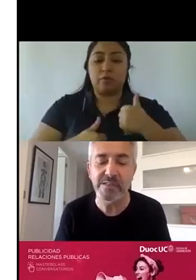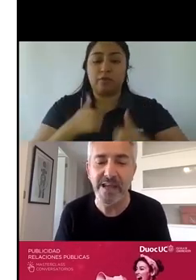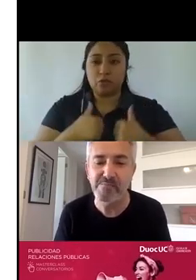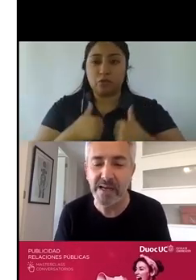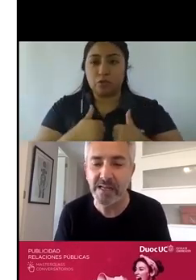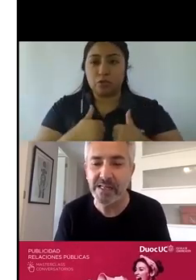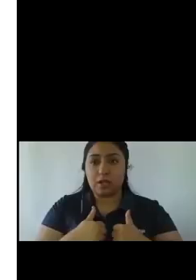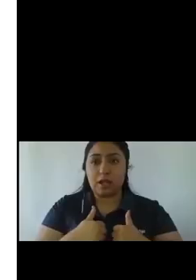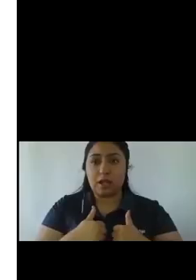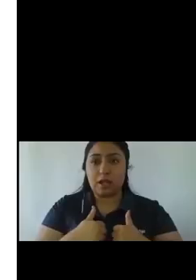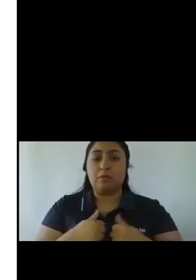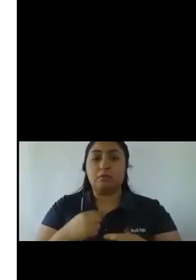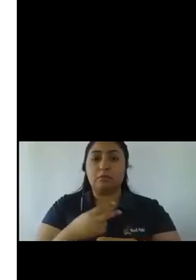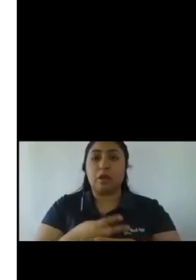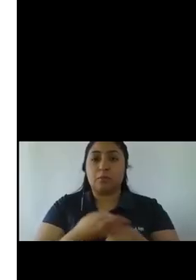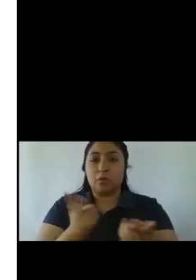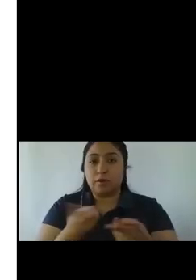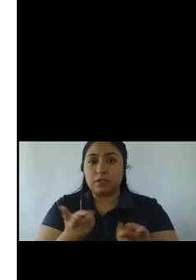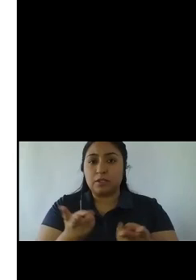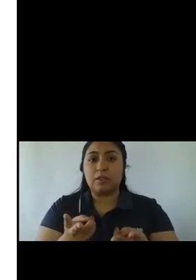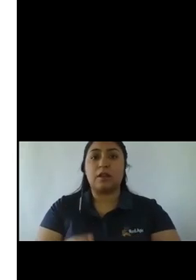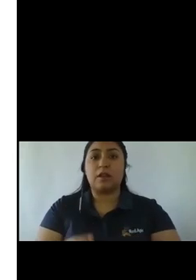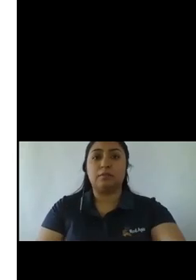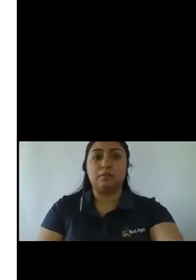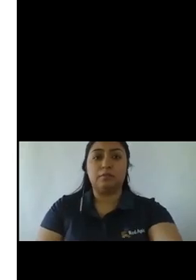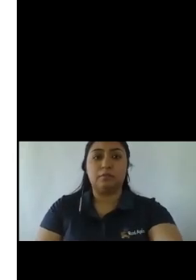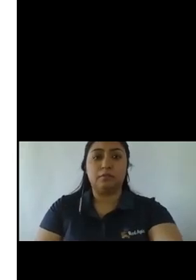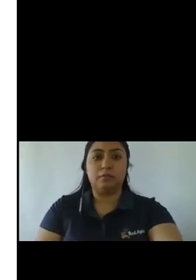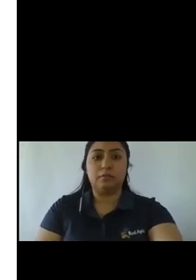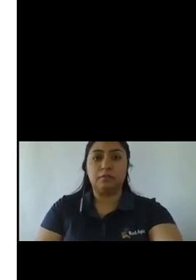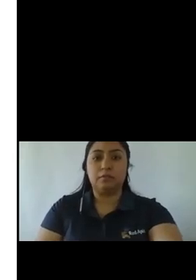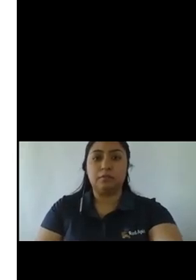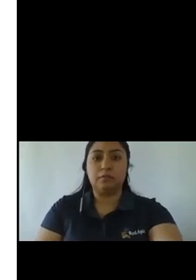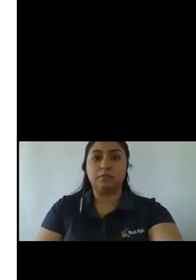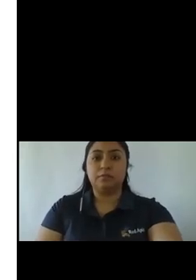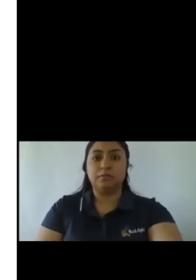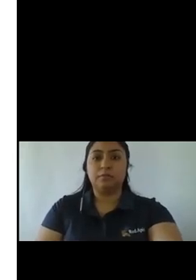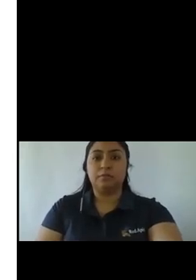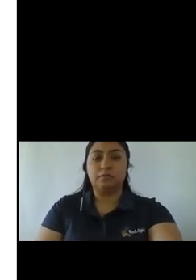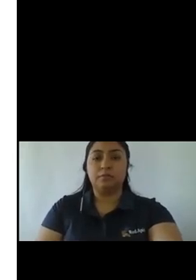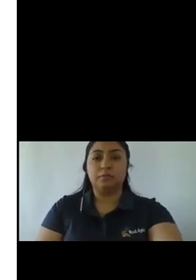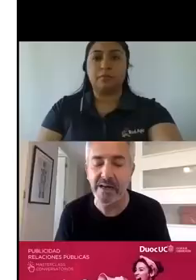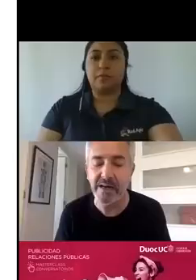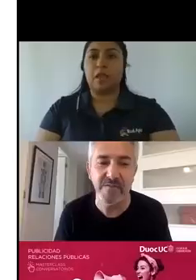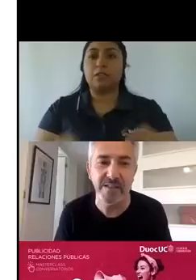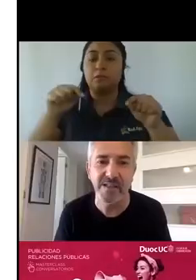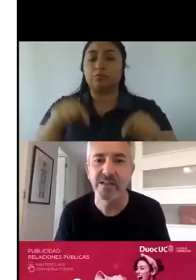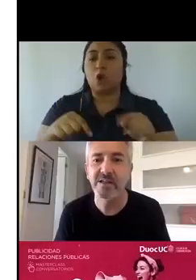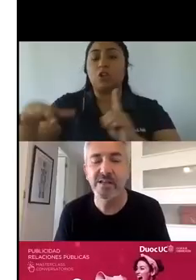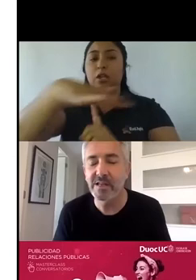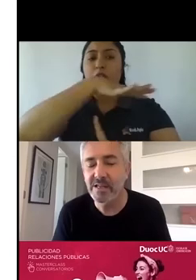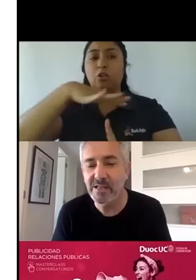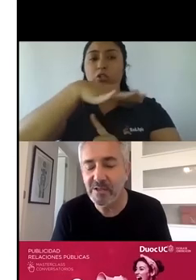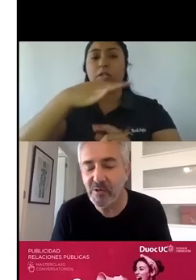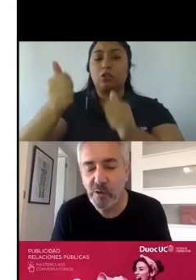con la publicidad, el marketing, las relaciones públicas, las comunicaciones publicitarias, auditoriales, es este. No hay un contexto más desafiante